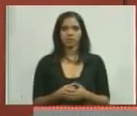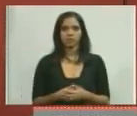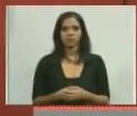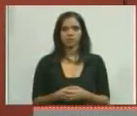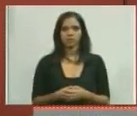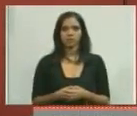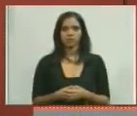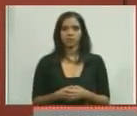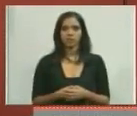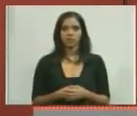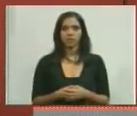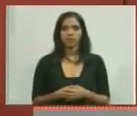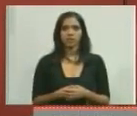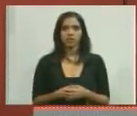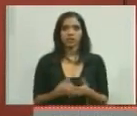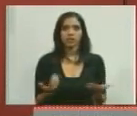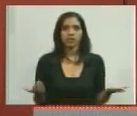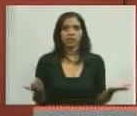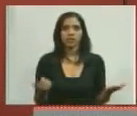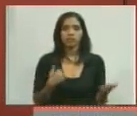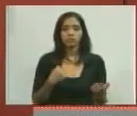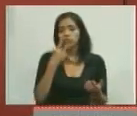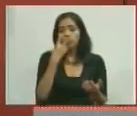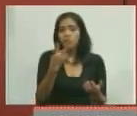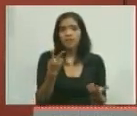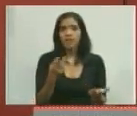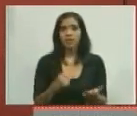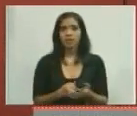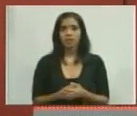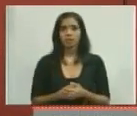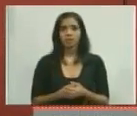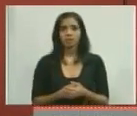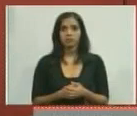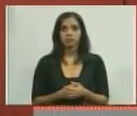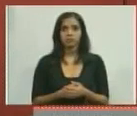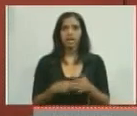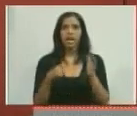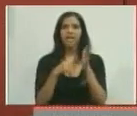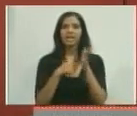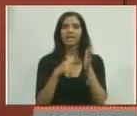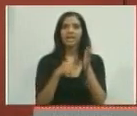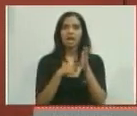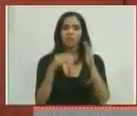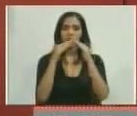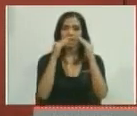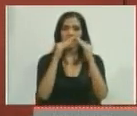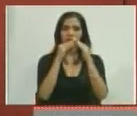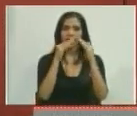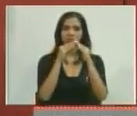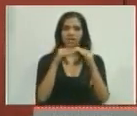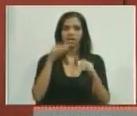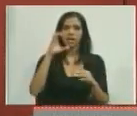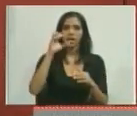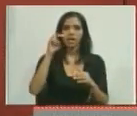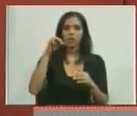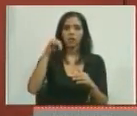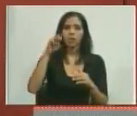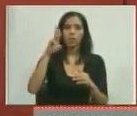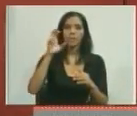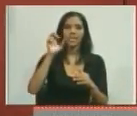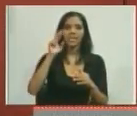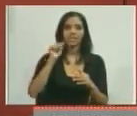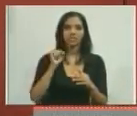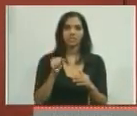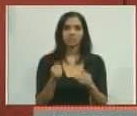Y yo no los podía ver, no los veía, pues. Y nos alquilamos un apartamento ahí en Cumbres de Curumo. Primer